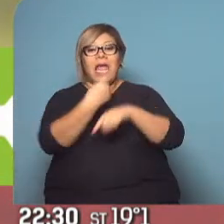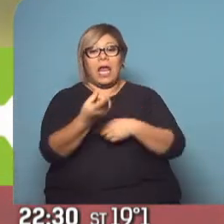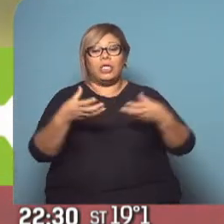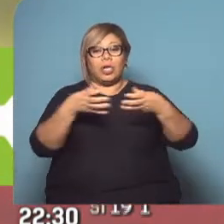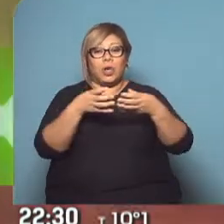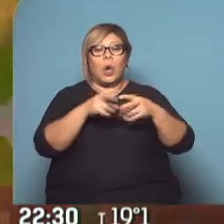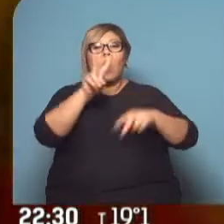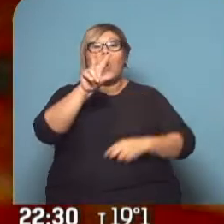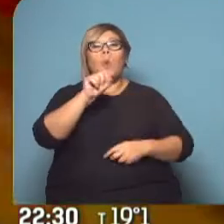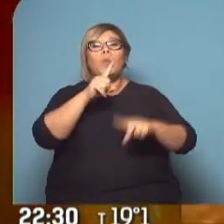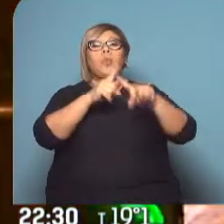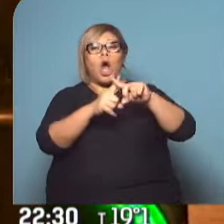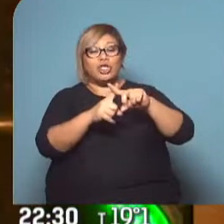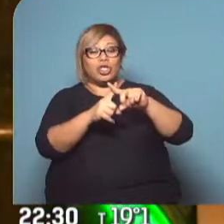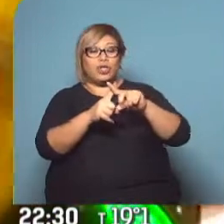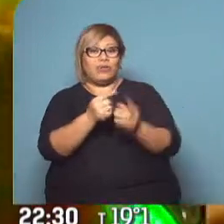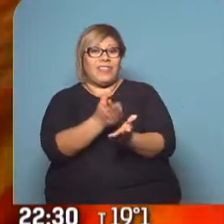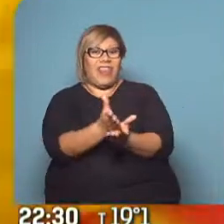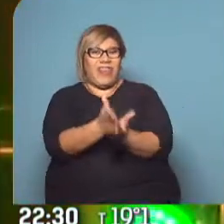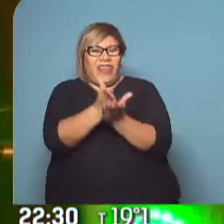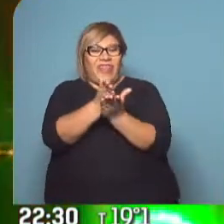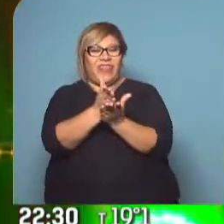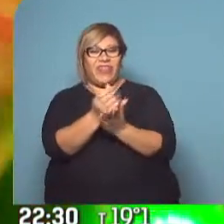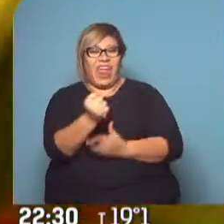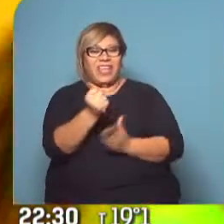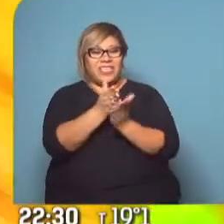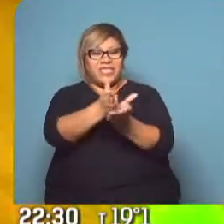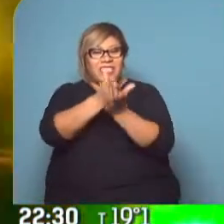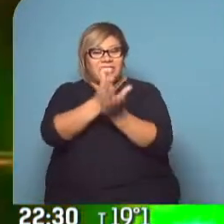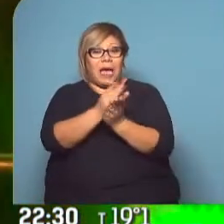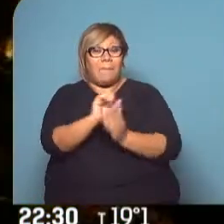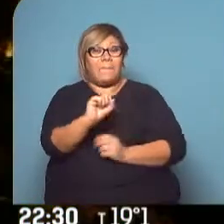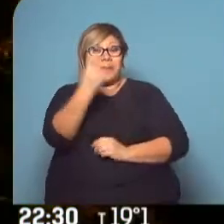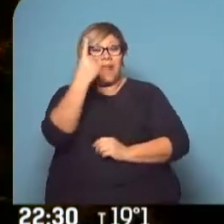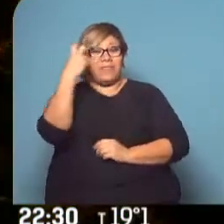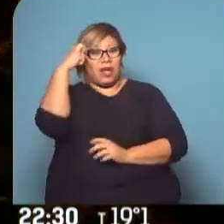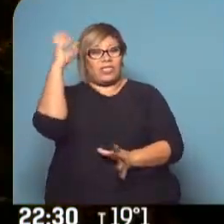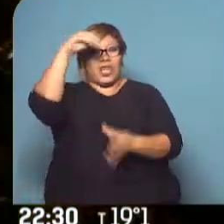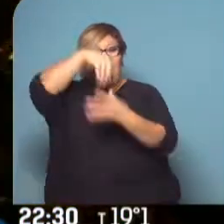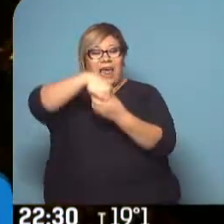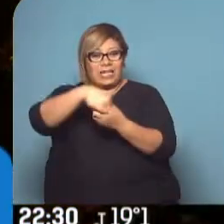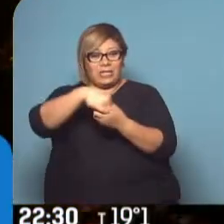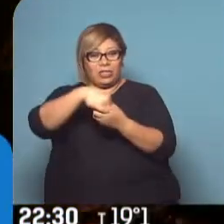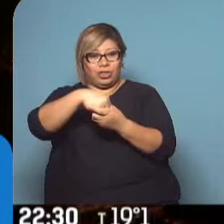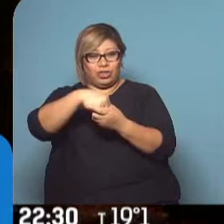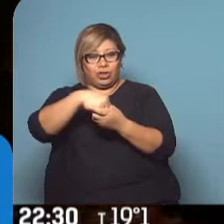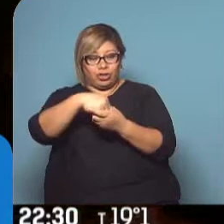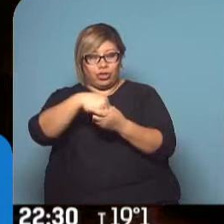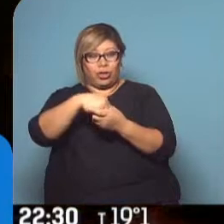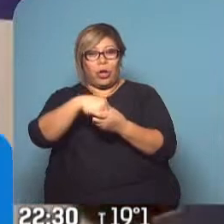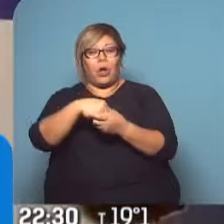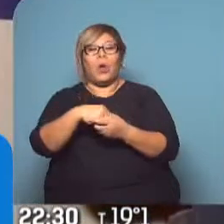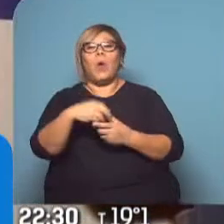ultraderecha liderado por Santiago Abascal, alcanzó por primera vez representación parlamentaria en el Congreso de los Diputados, con 24